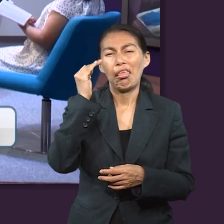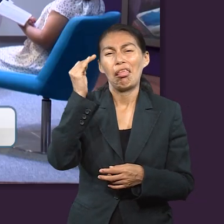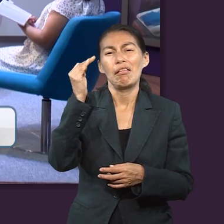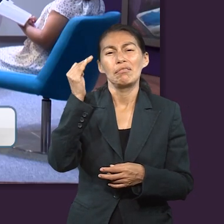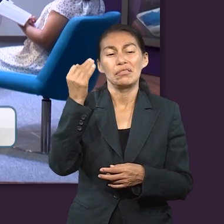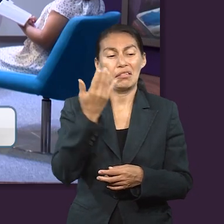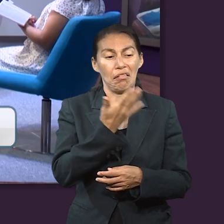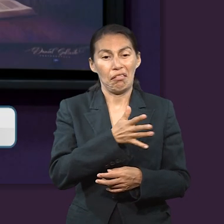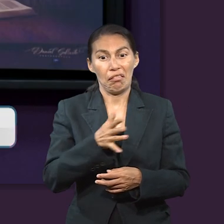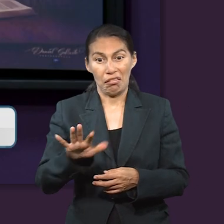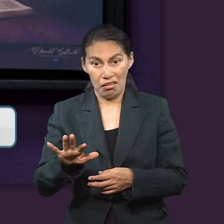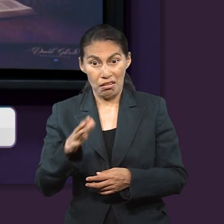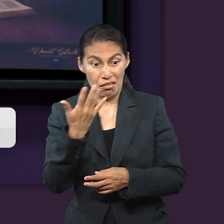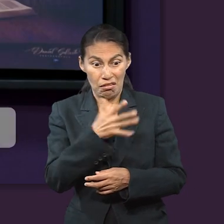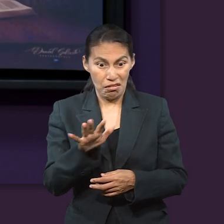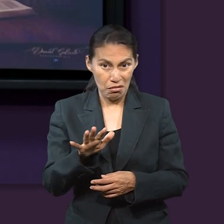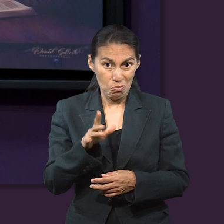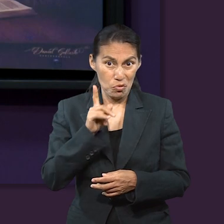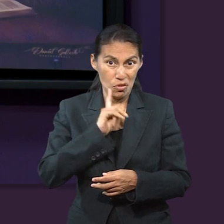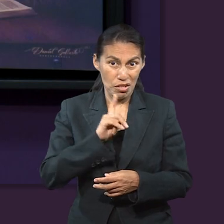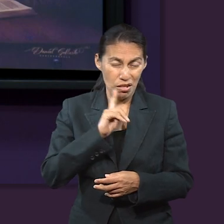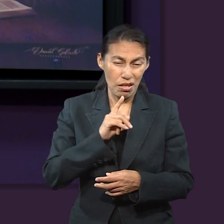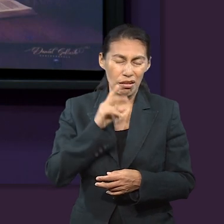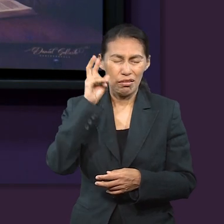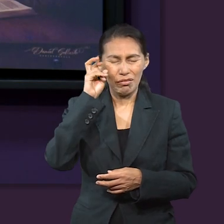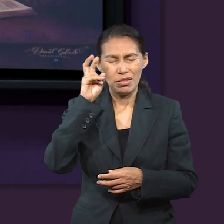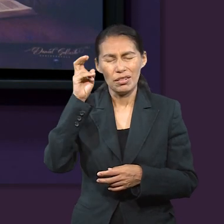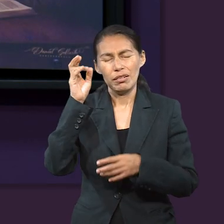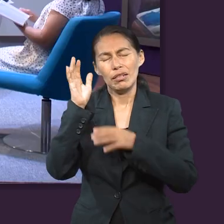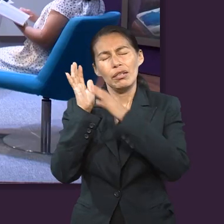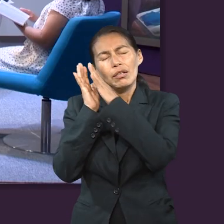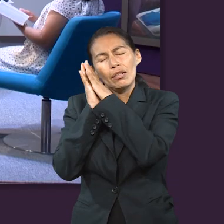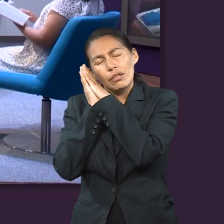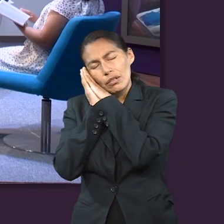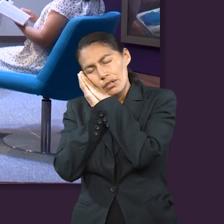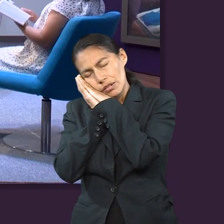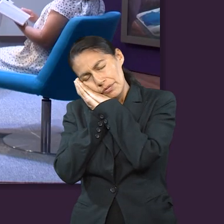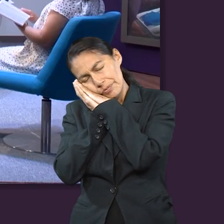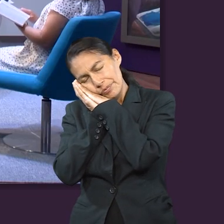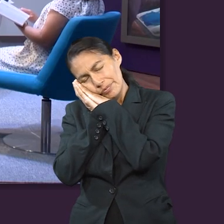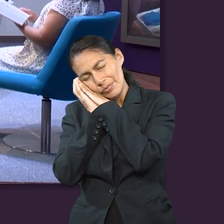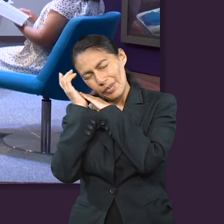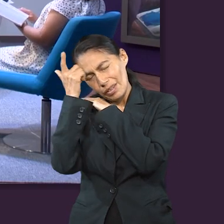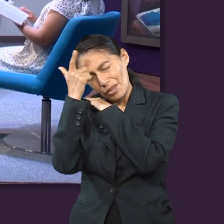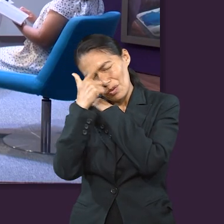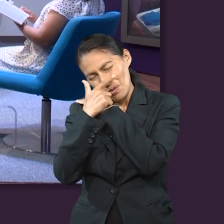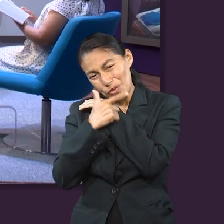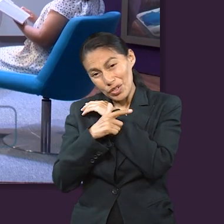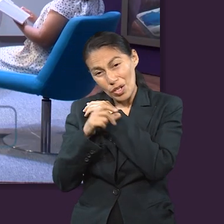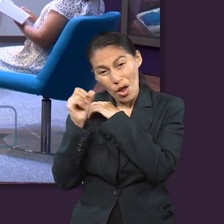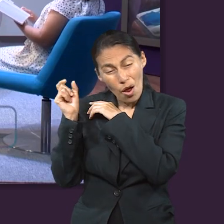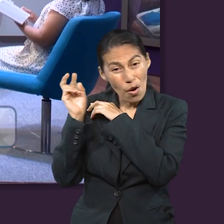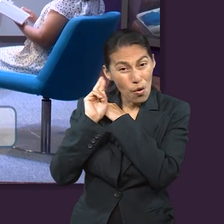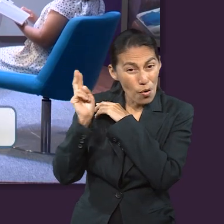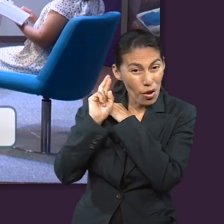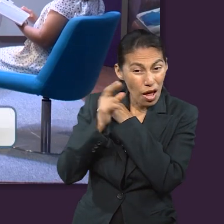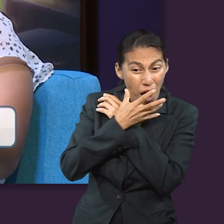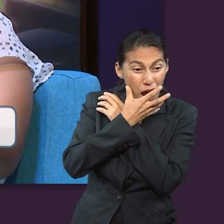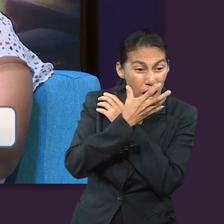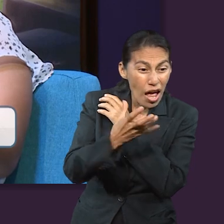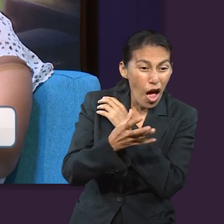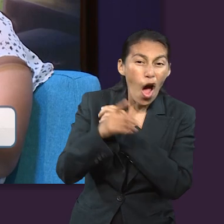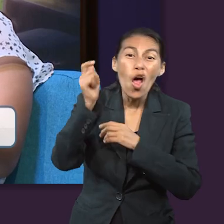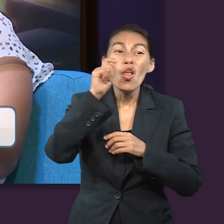a las diez muchachas le dio sueño y se durmieron. A medianoche se oyó un grito, ahí viene el novio, salgan a